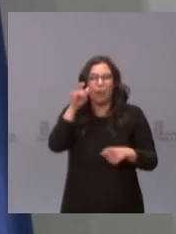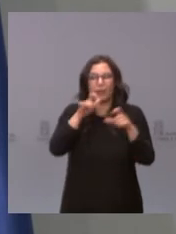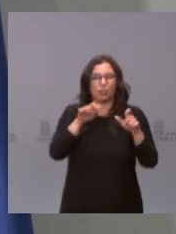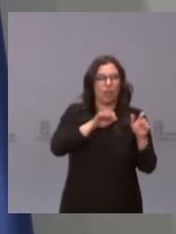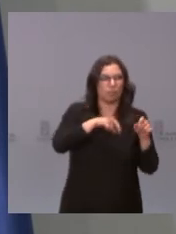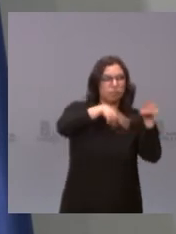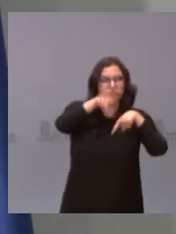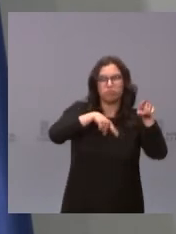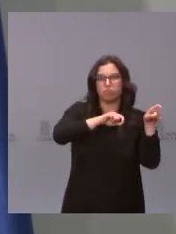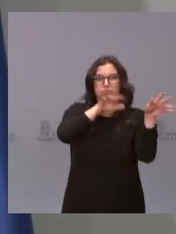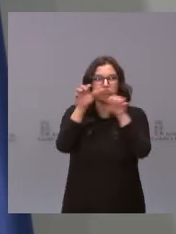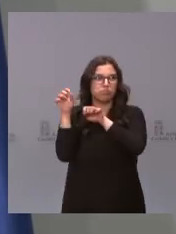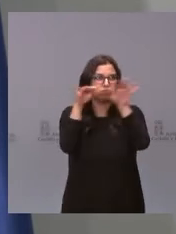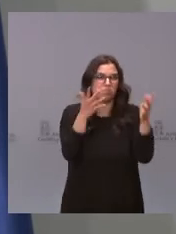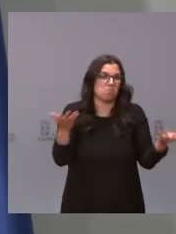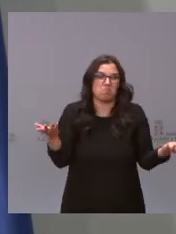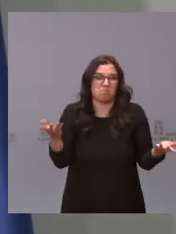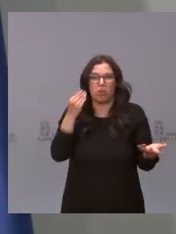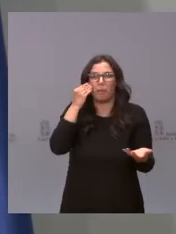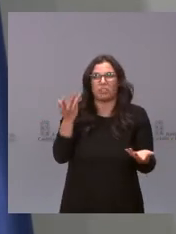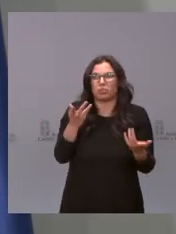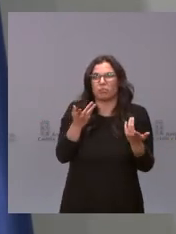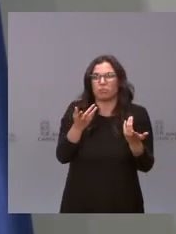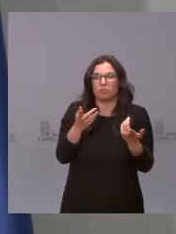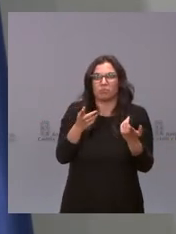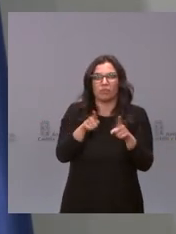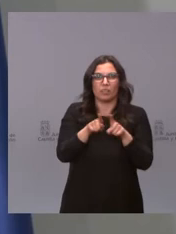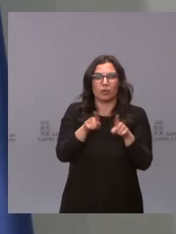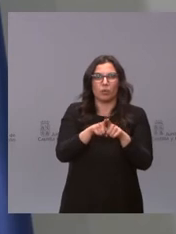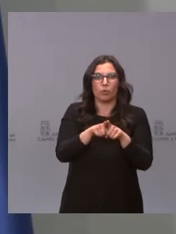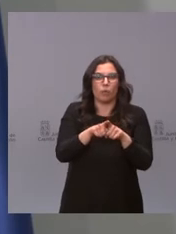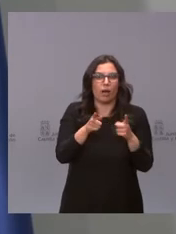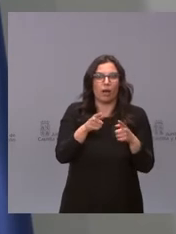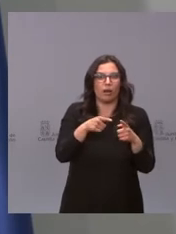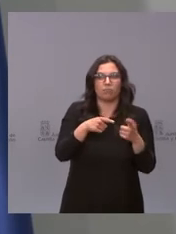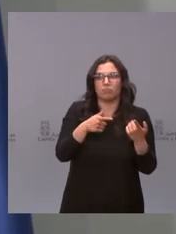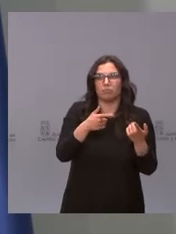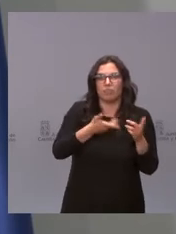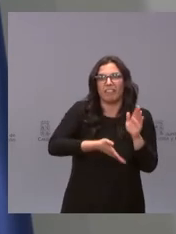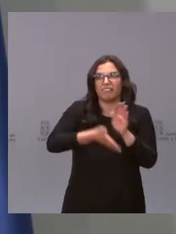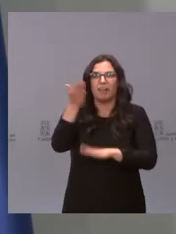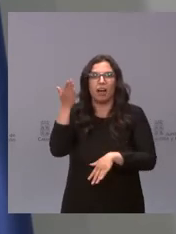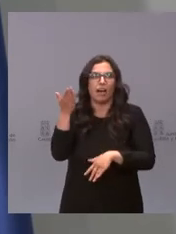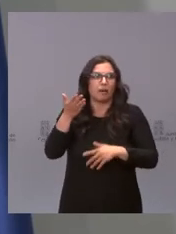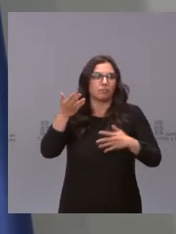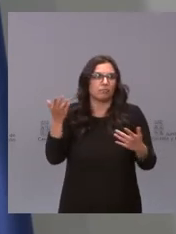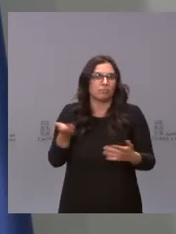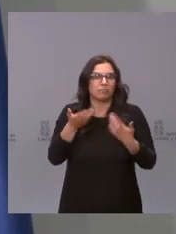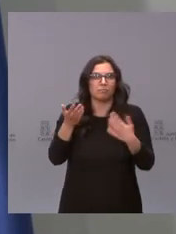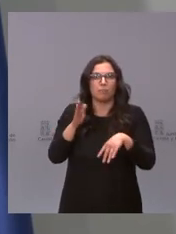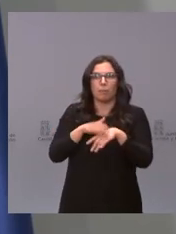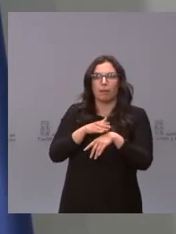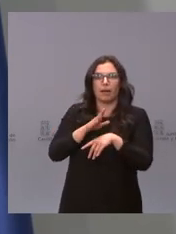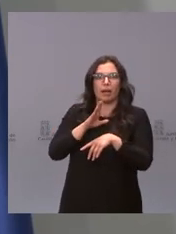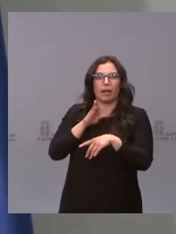limitaciones no lo justifican, no creo que nadie se vaya de un sitio a otro para estar en el interior de un